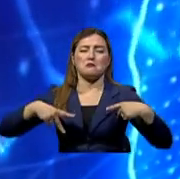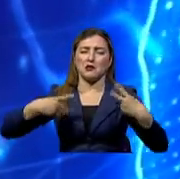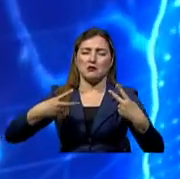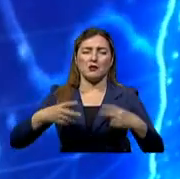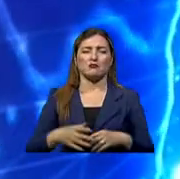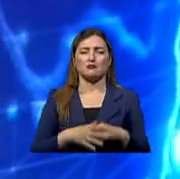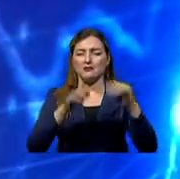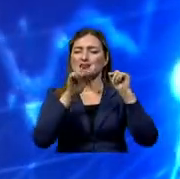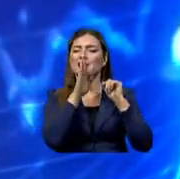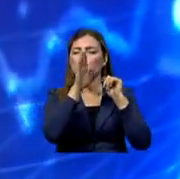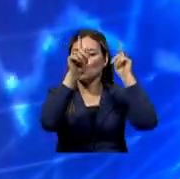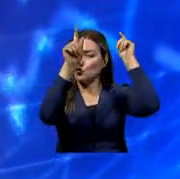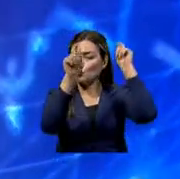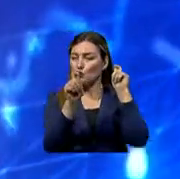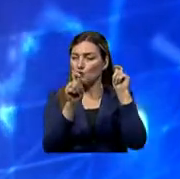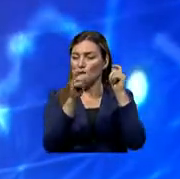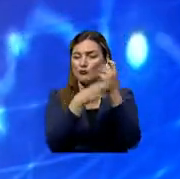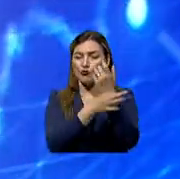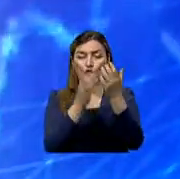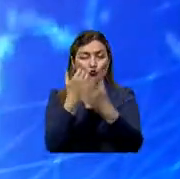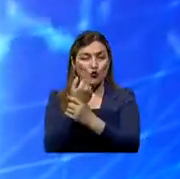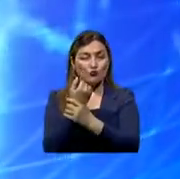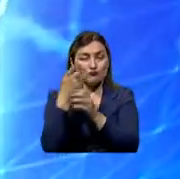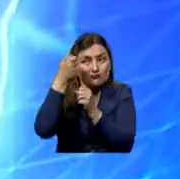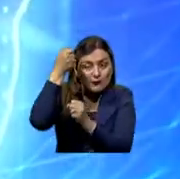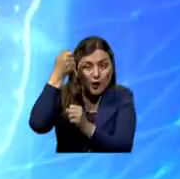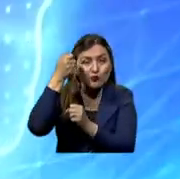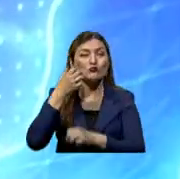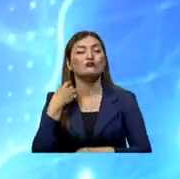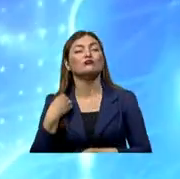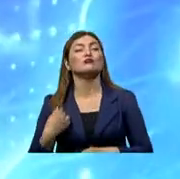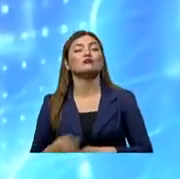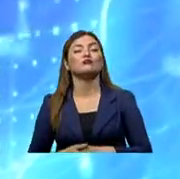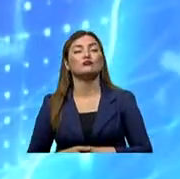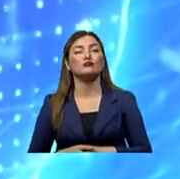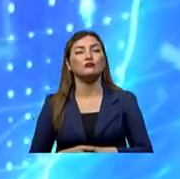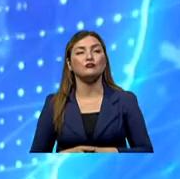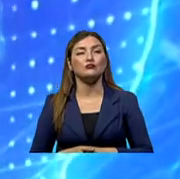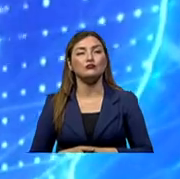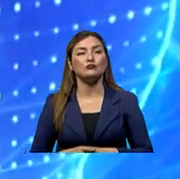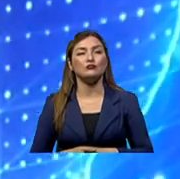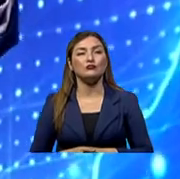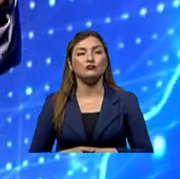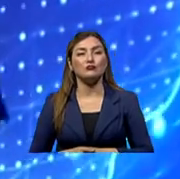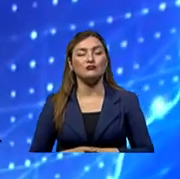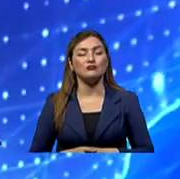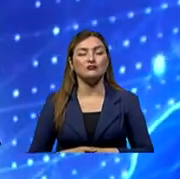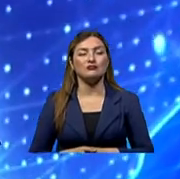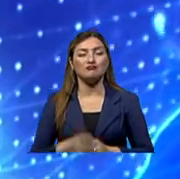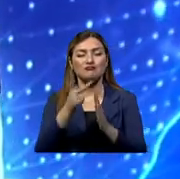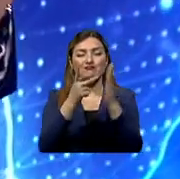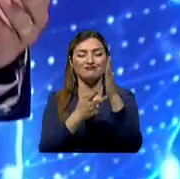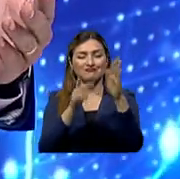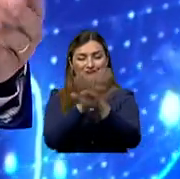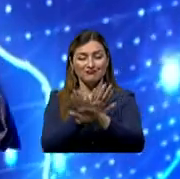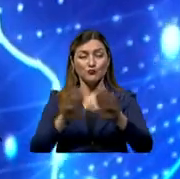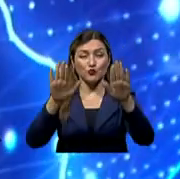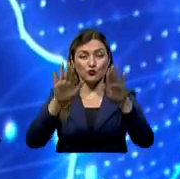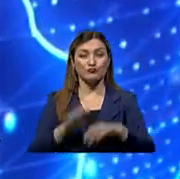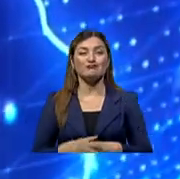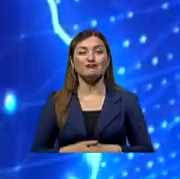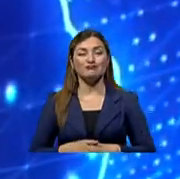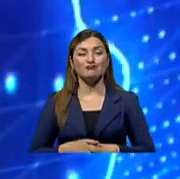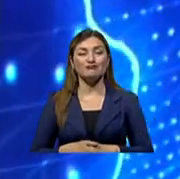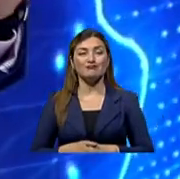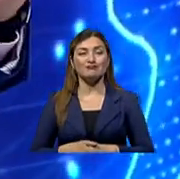el sombrerito, la gorra, ¿por qué no? el famoso paraguas puede ser usado también como parasol. Con esto pues hemos llegado y al final de nuestro